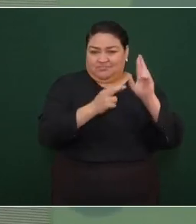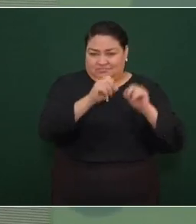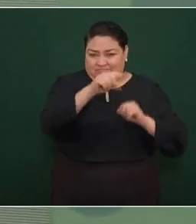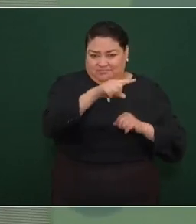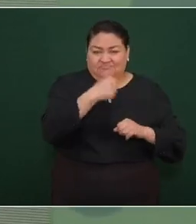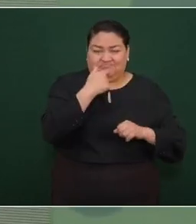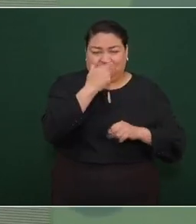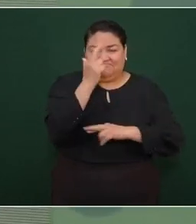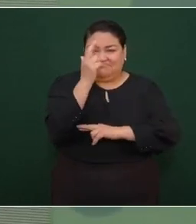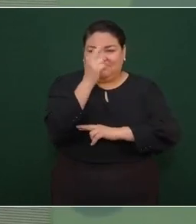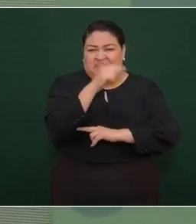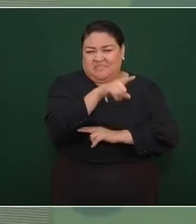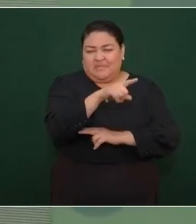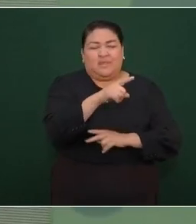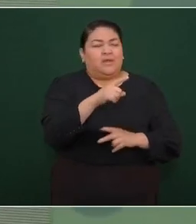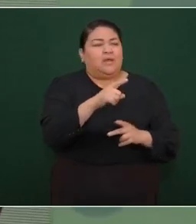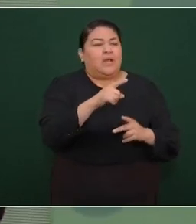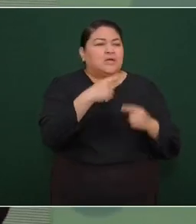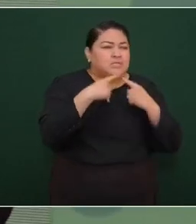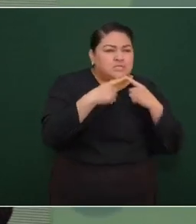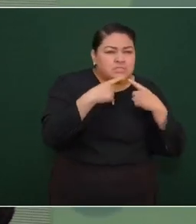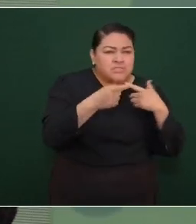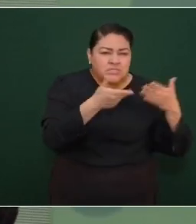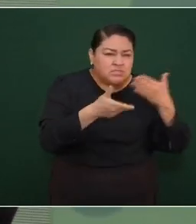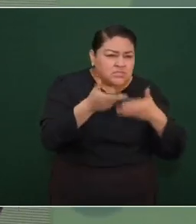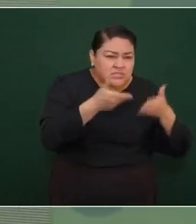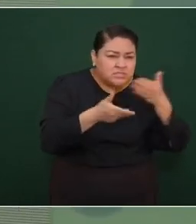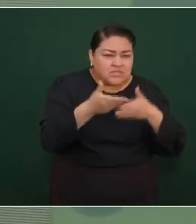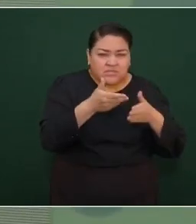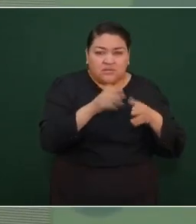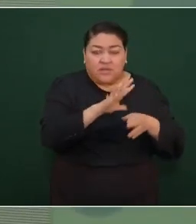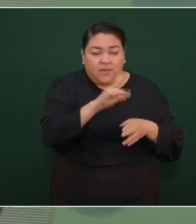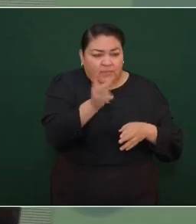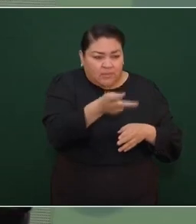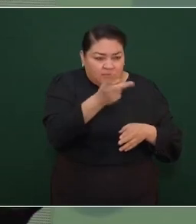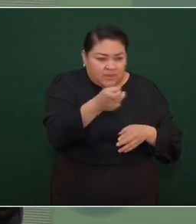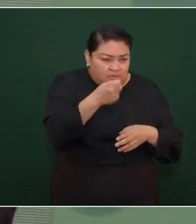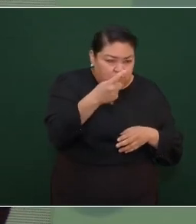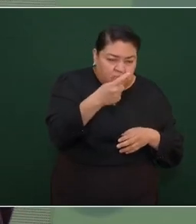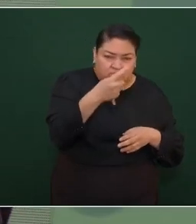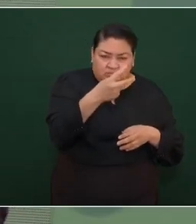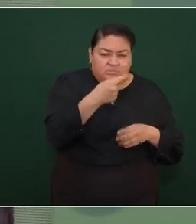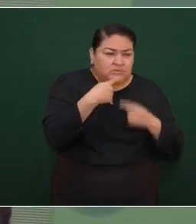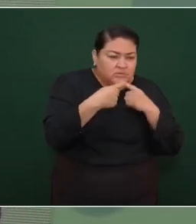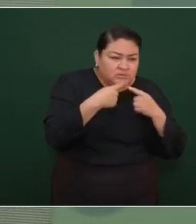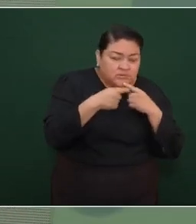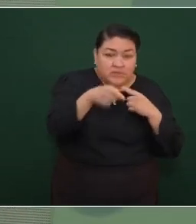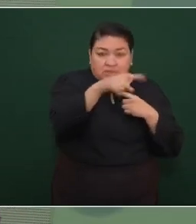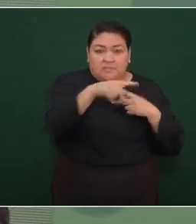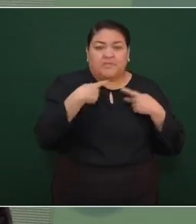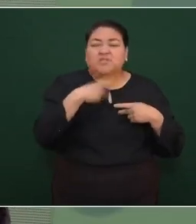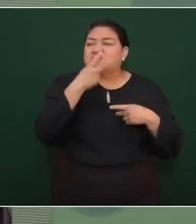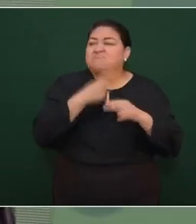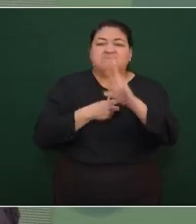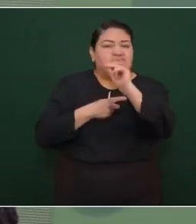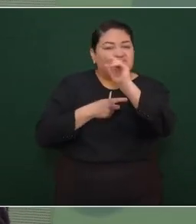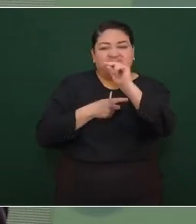creo que una o dos consultas y los trabajadores habían dicho no